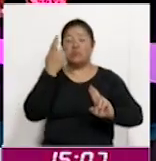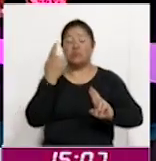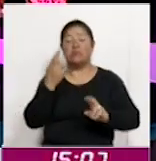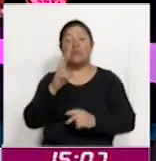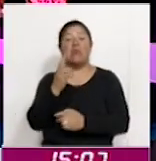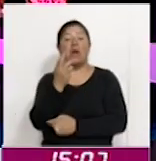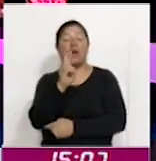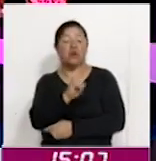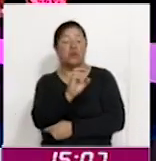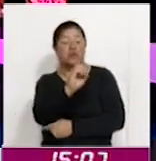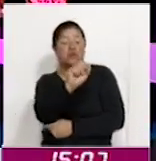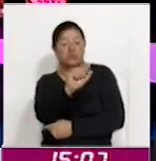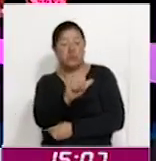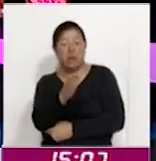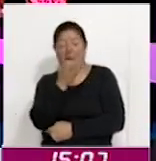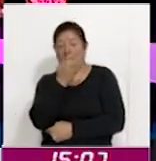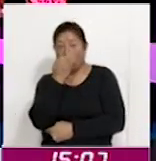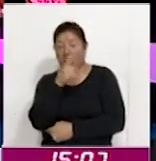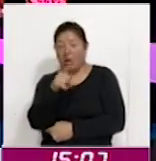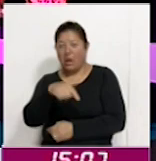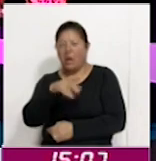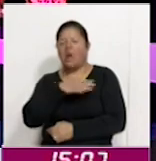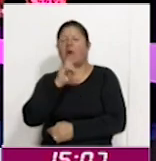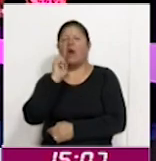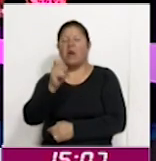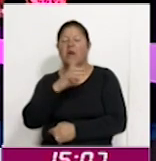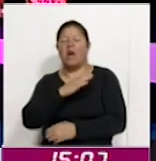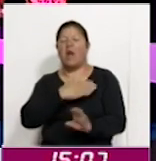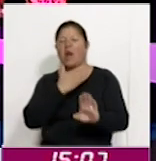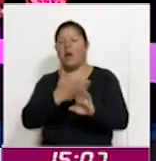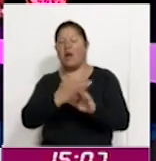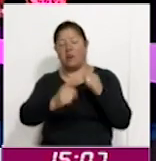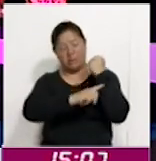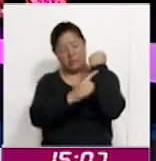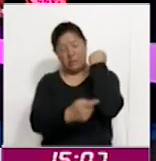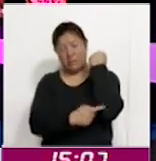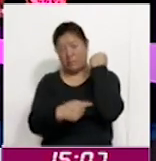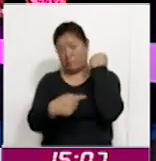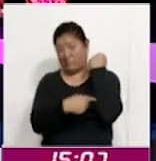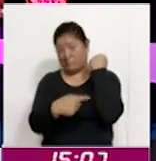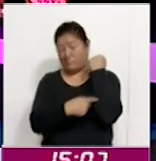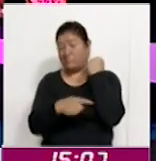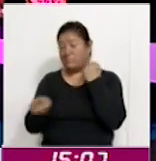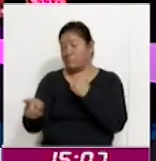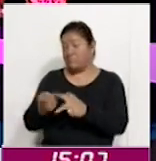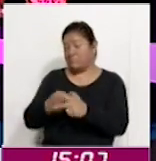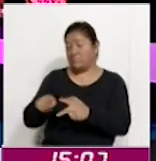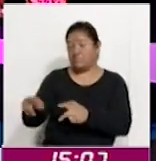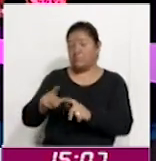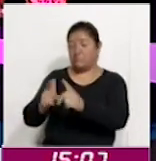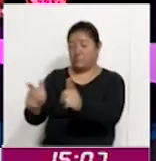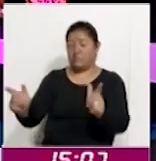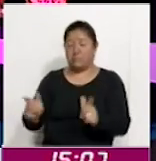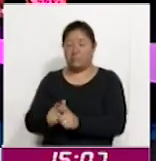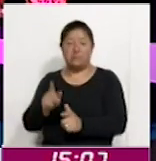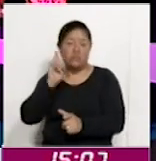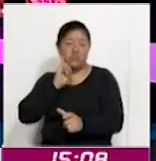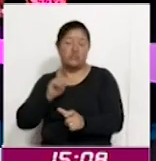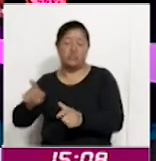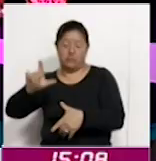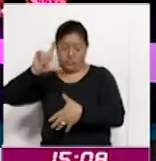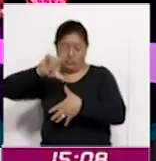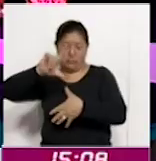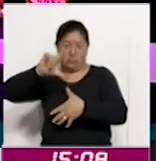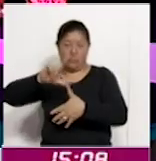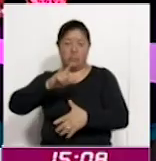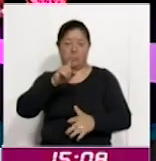contra, le decía, la violencia obstétrica. La convocatoria fue iniciada por el Movimiento Feminista Latinoamericano